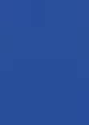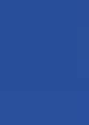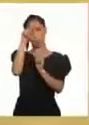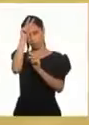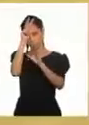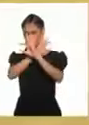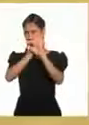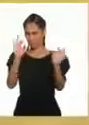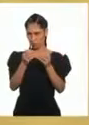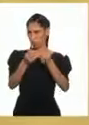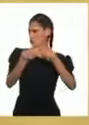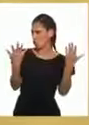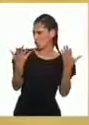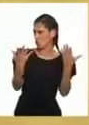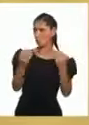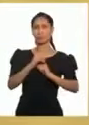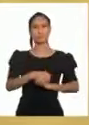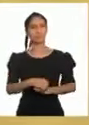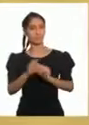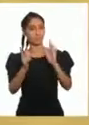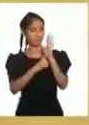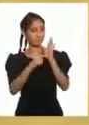Nos